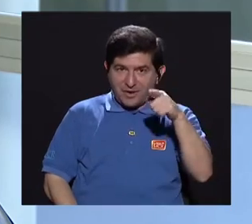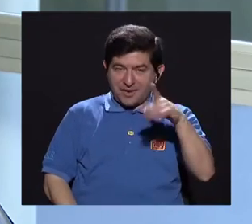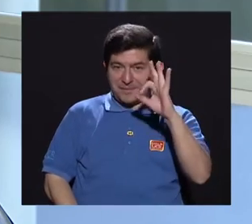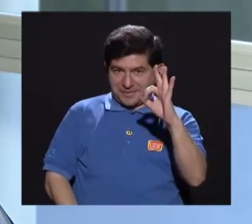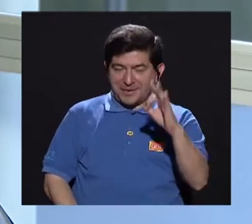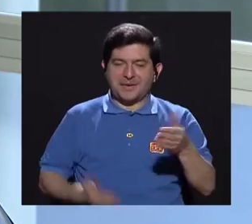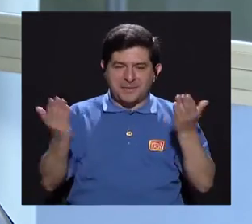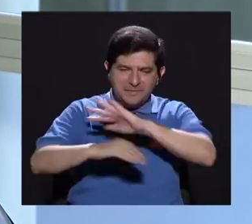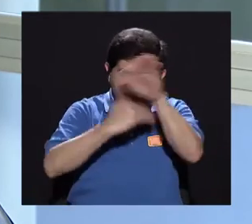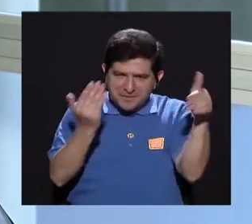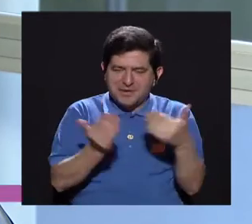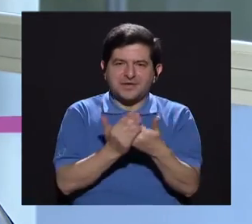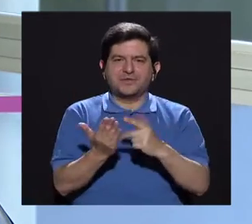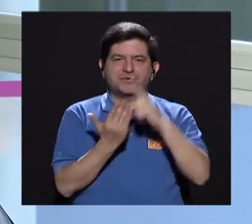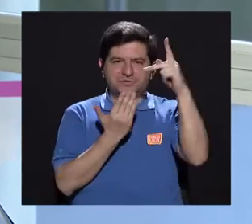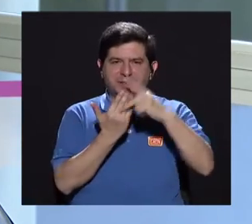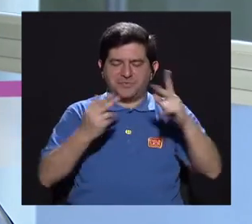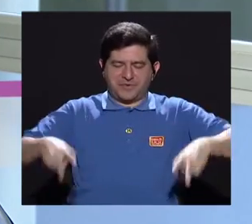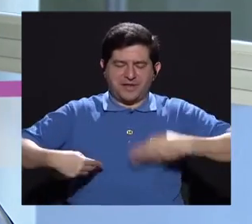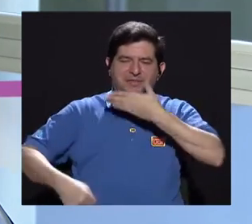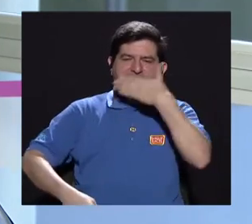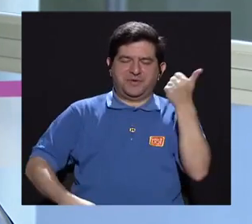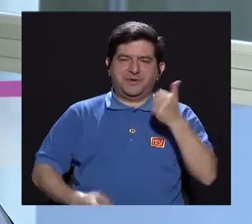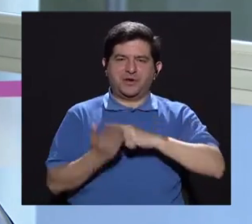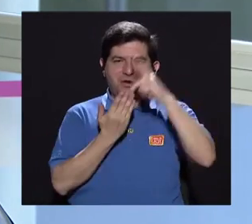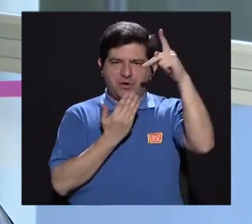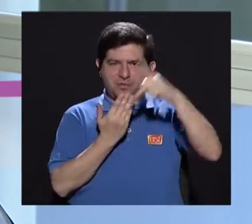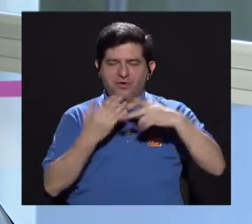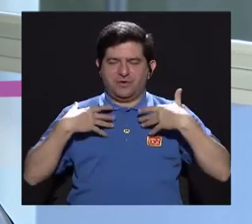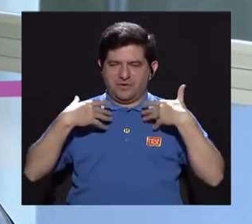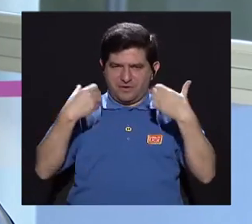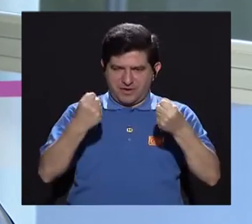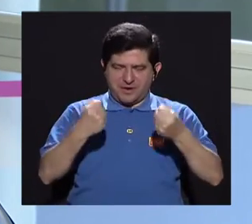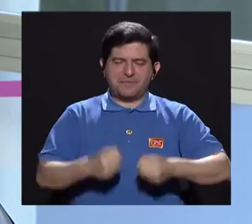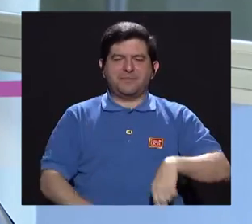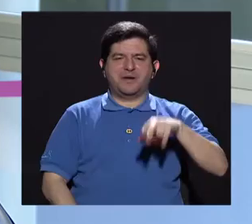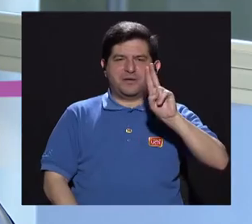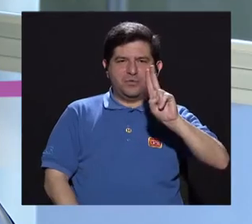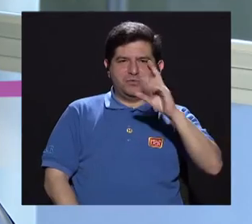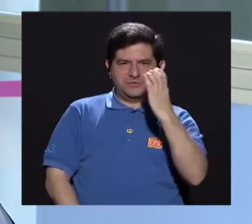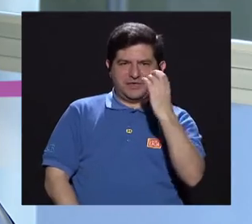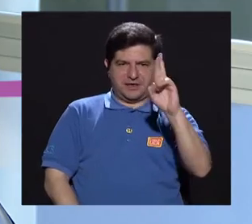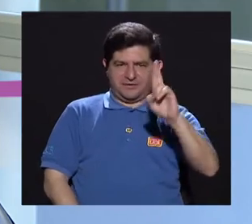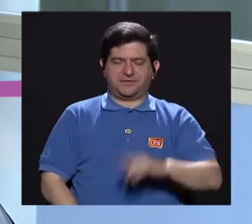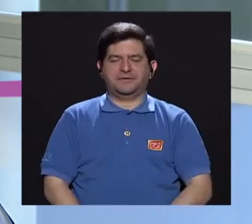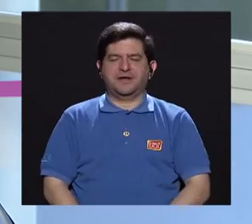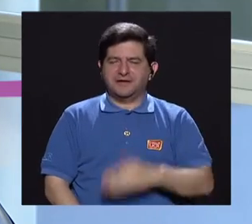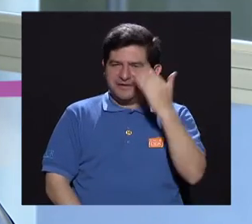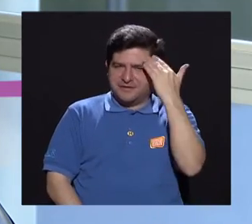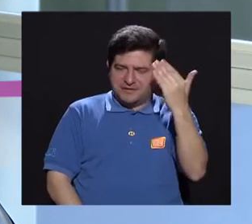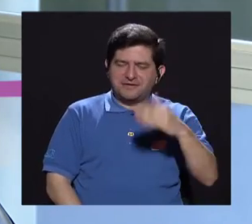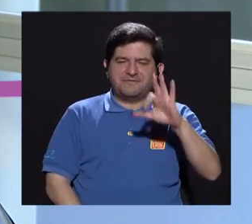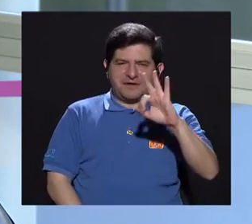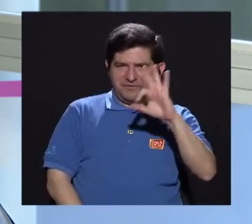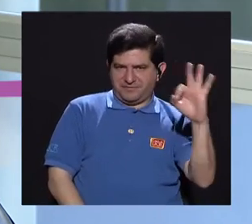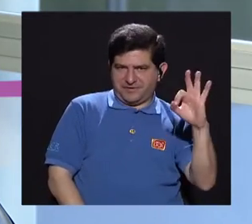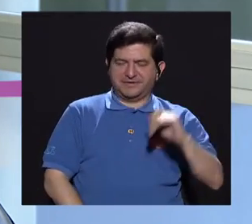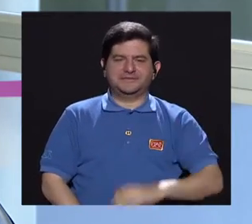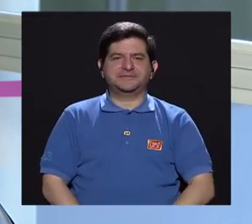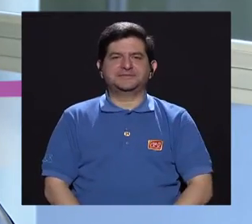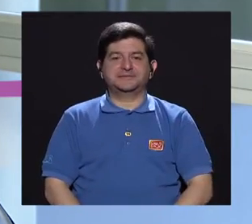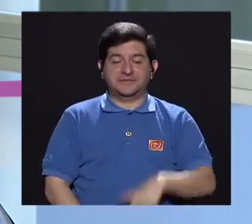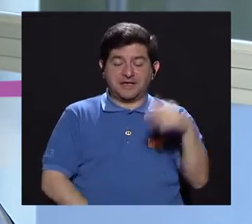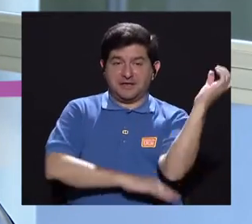Hola, ¿qué tal? Bienvenidos y bienvenidas a Vivir Mejor, la revista de salud de la Universidad de Costa Rica. Les saluda Fabiola